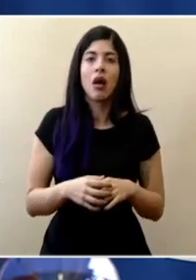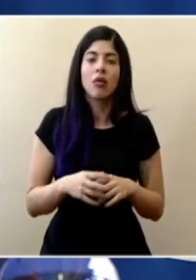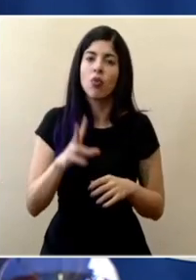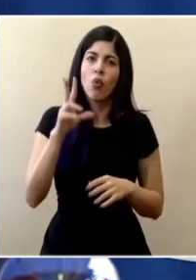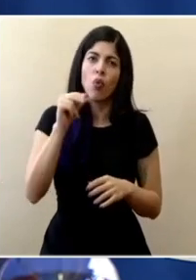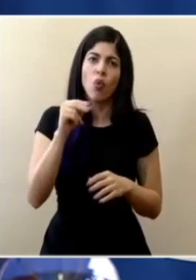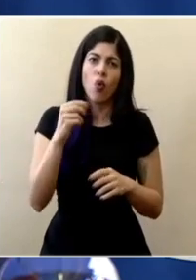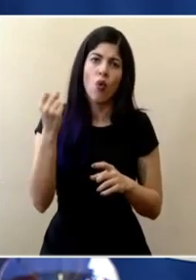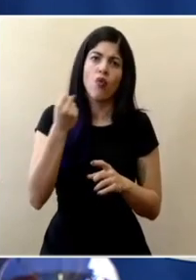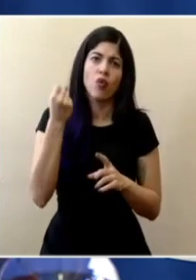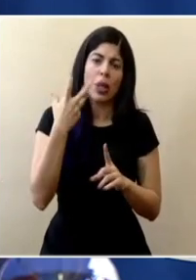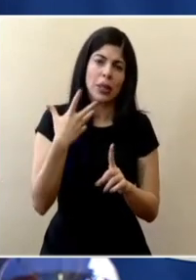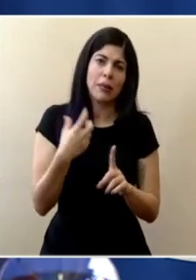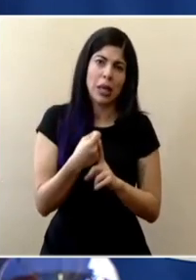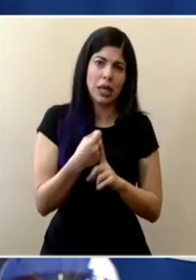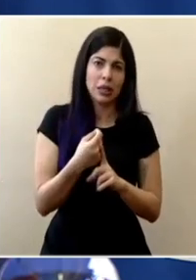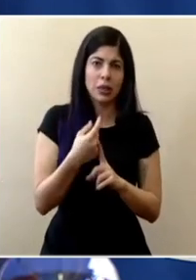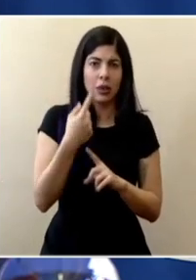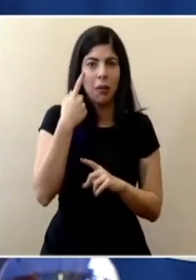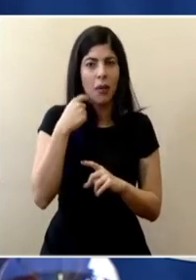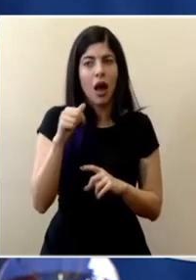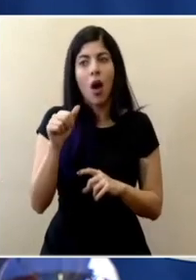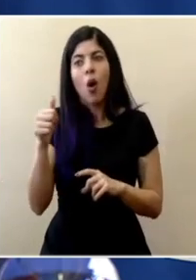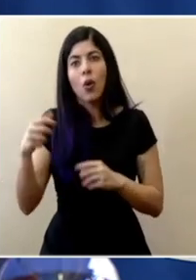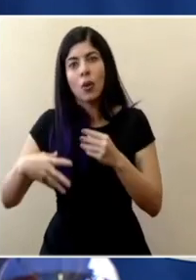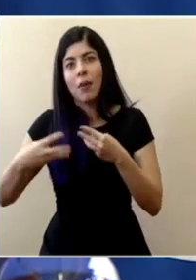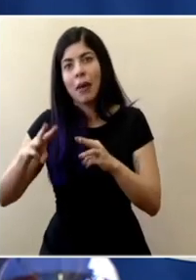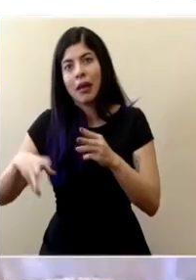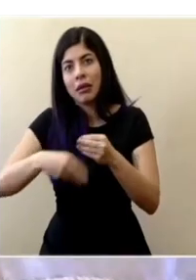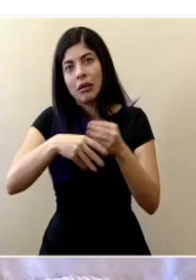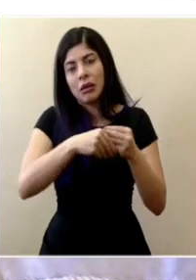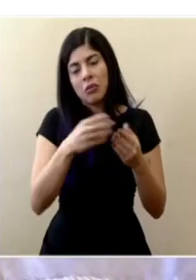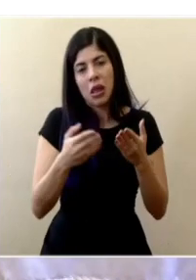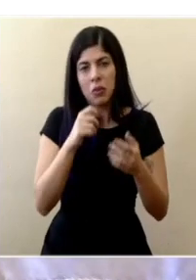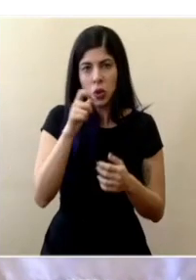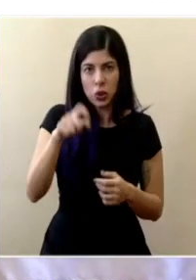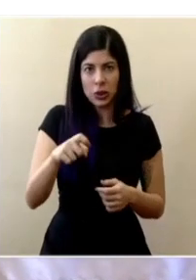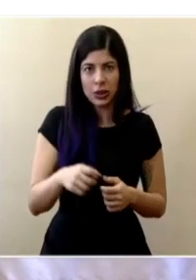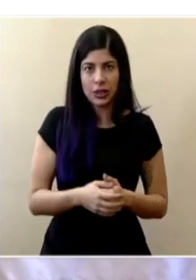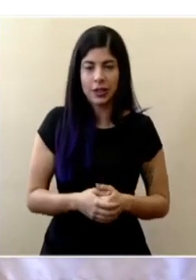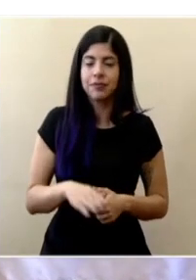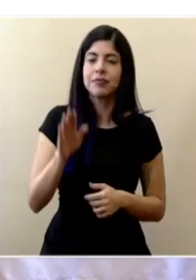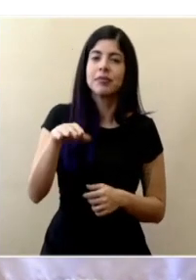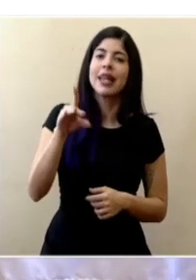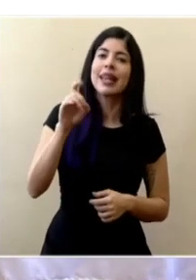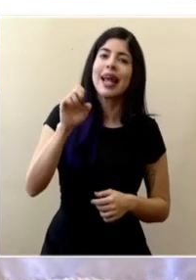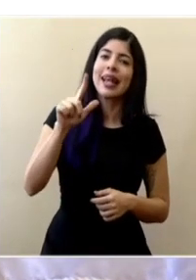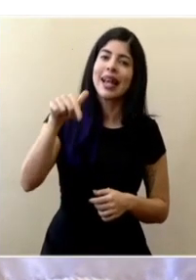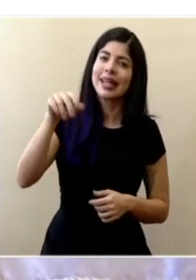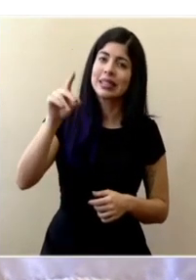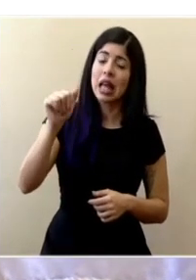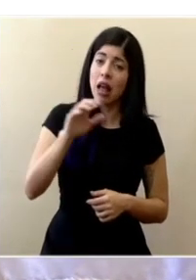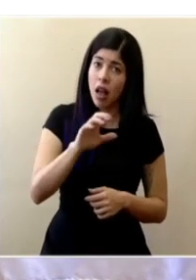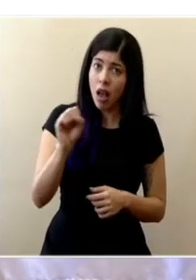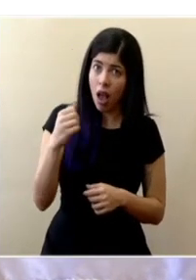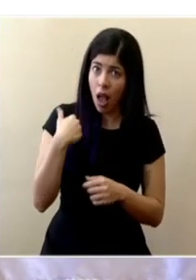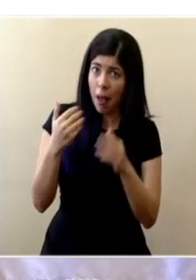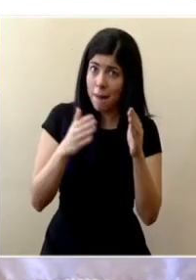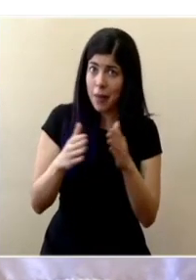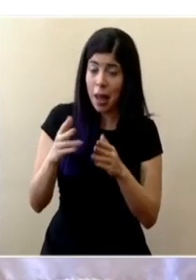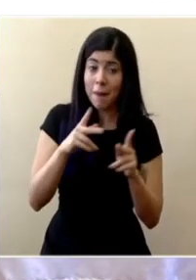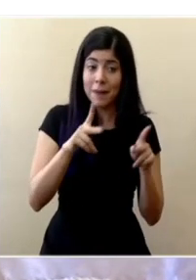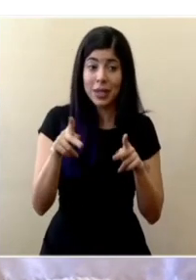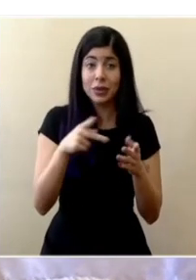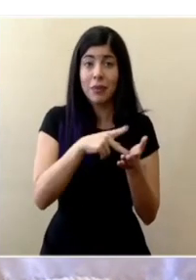tan importante como para tomar otras medidas adicionales Don Daniel Quesada ¿la Caja tiene contemplado ayudar a quienes